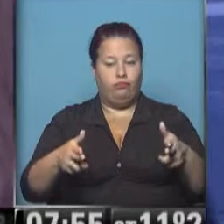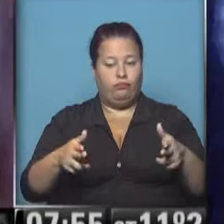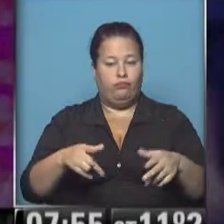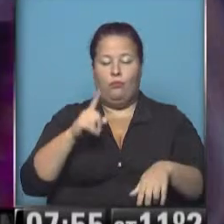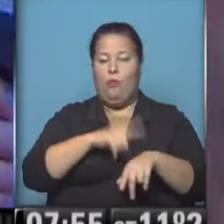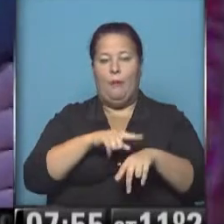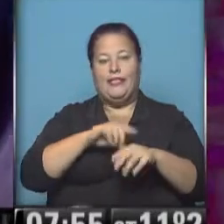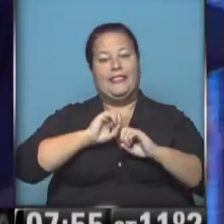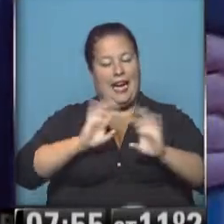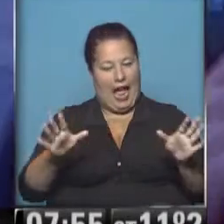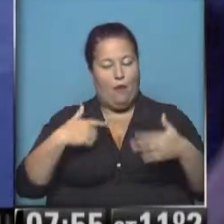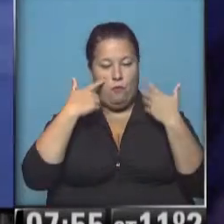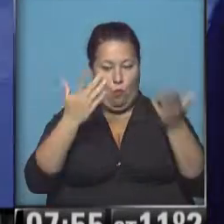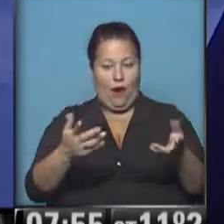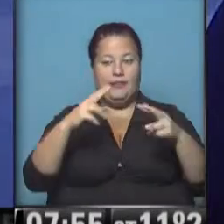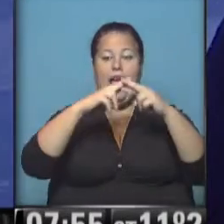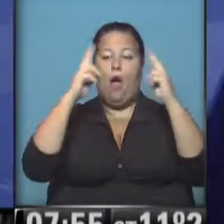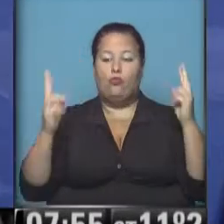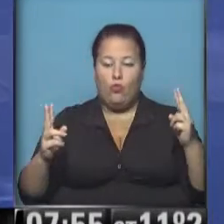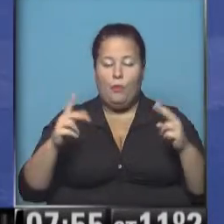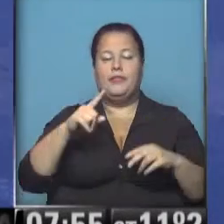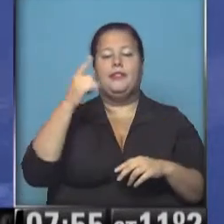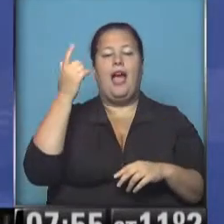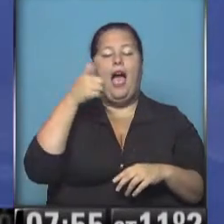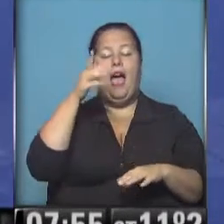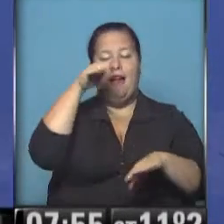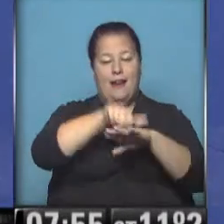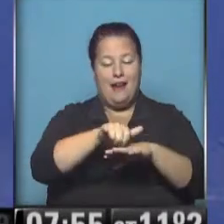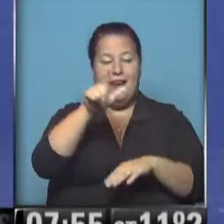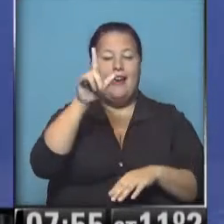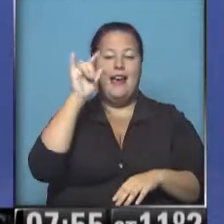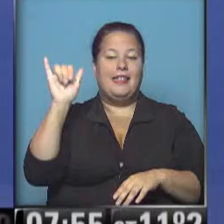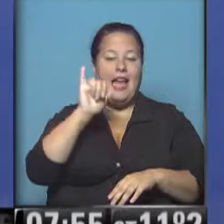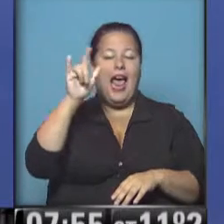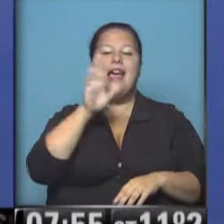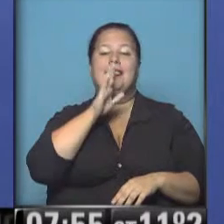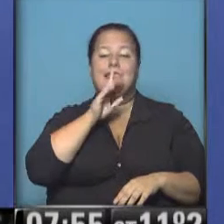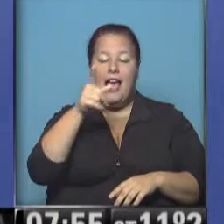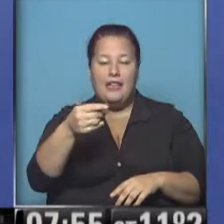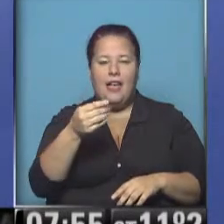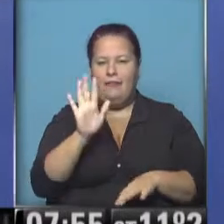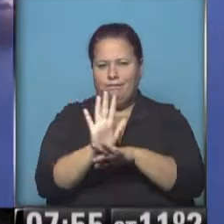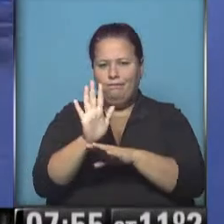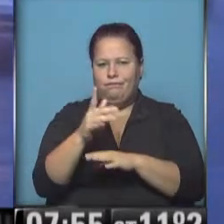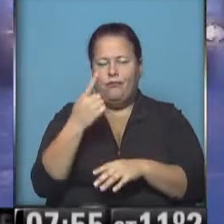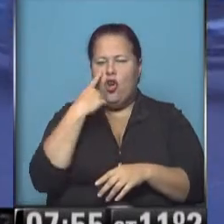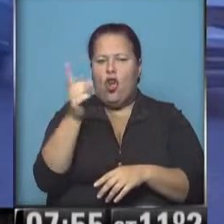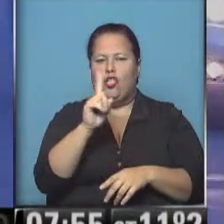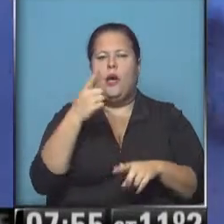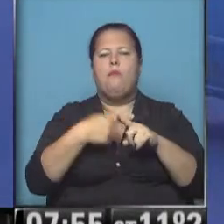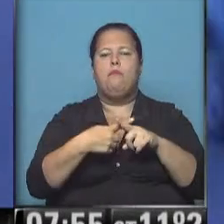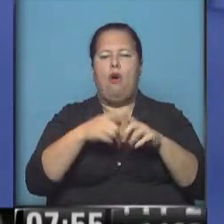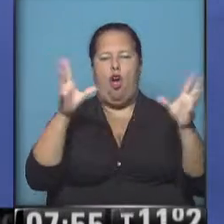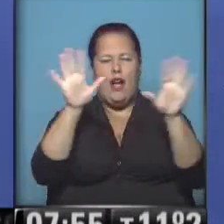punto y el momento crítico. Les muestro. Este acceso al aeropuerto internacional de Ezeiza, que casi ni se puede divisar por la gran